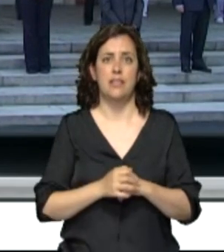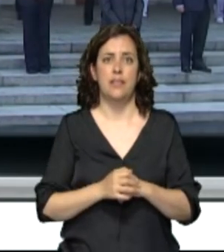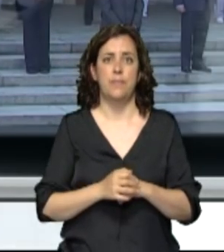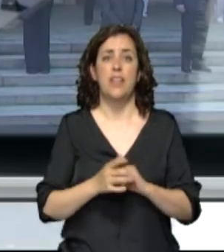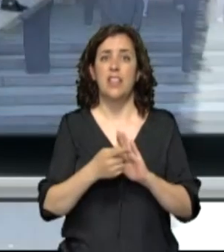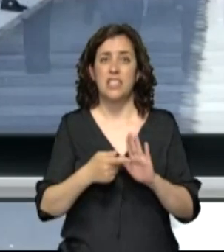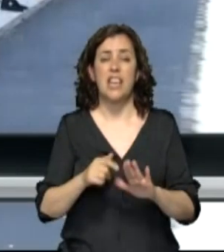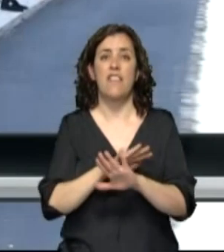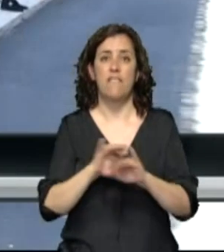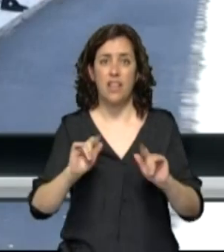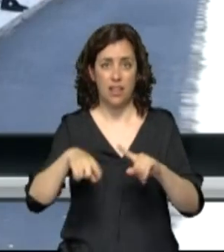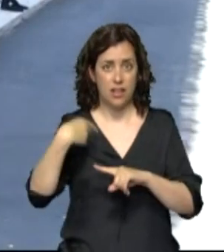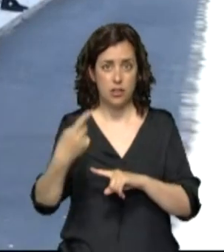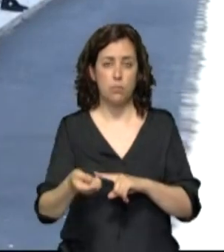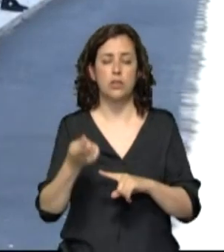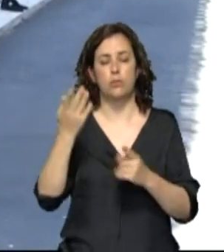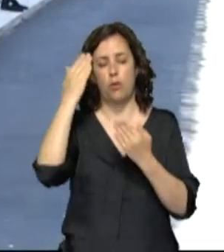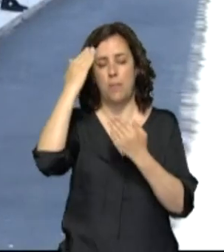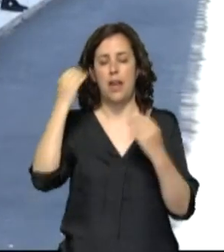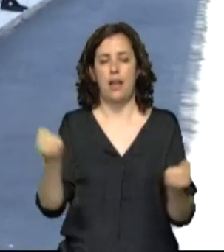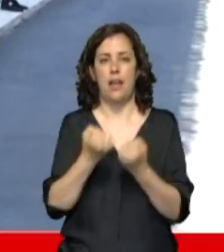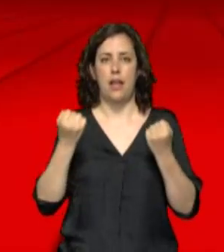homenaje oficial presidido por el Rey.